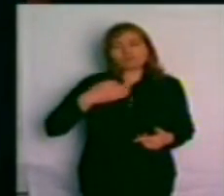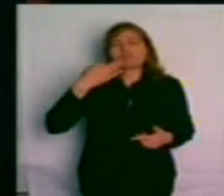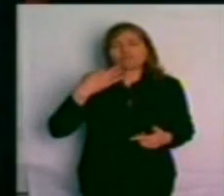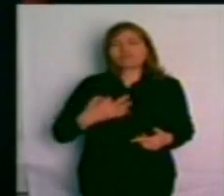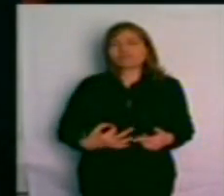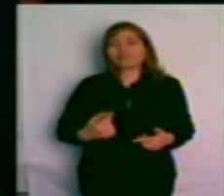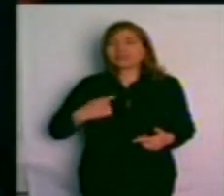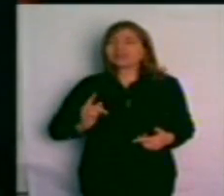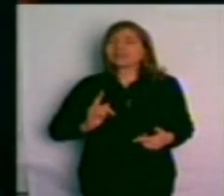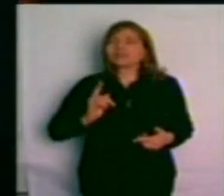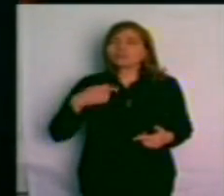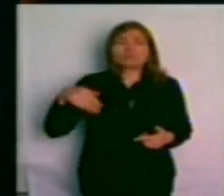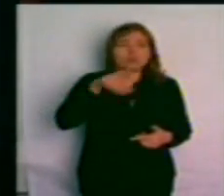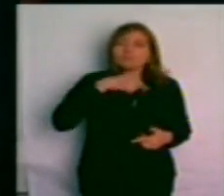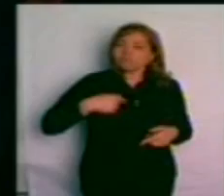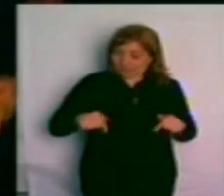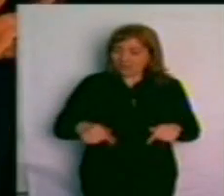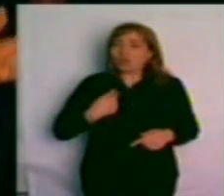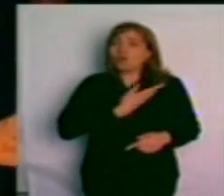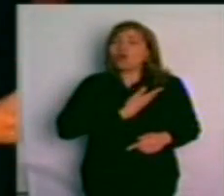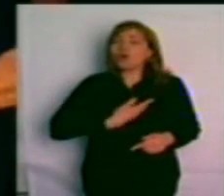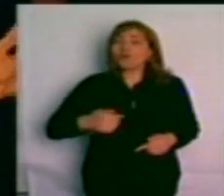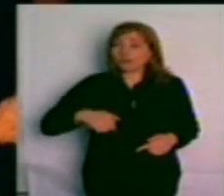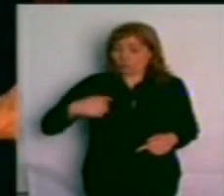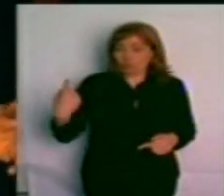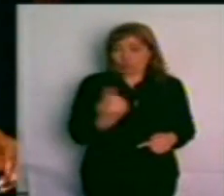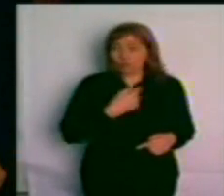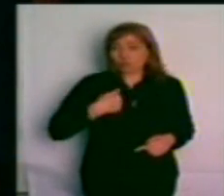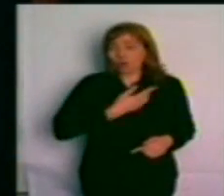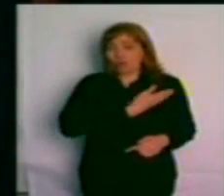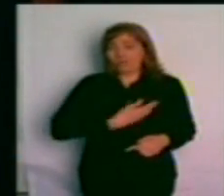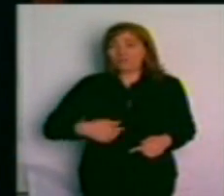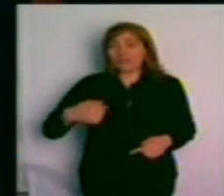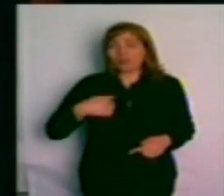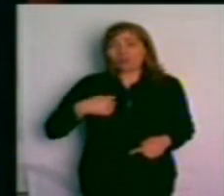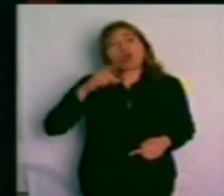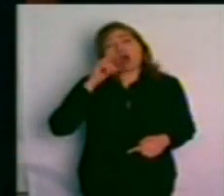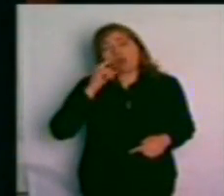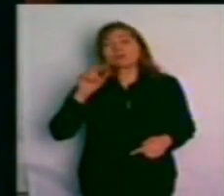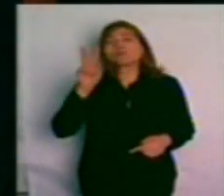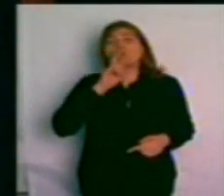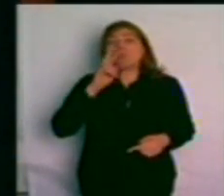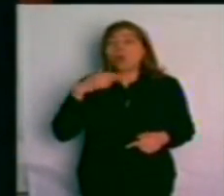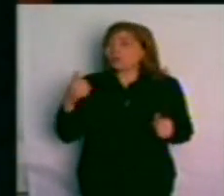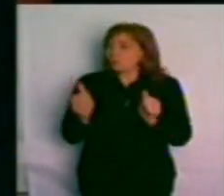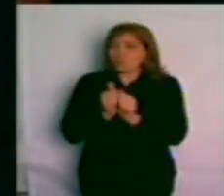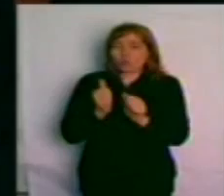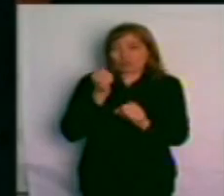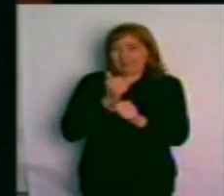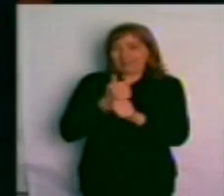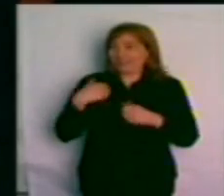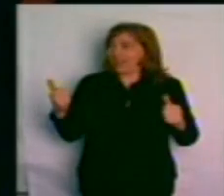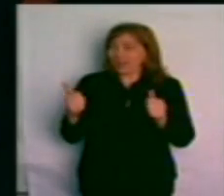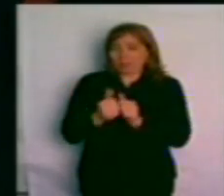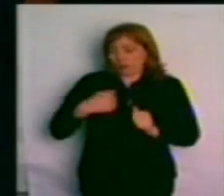porque este gobierno, nuestro gobierno, de los hombres y mujeres que me acompañan y me ayudan